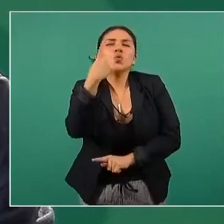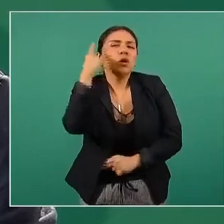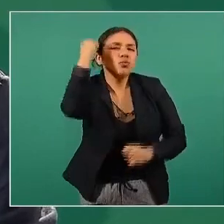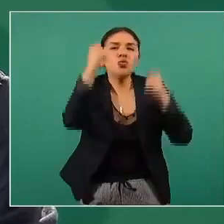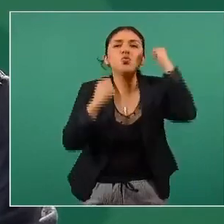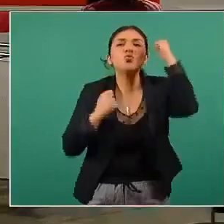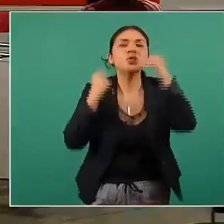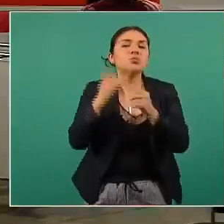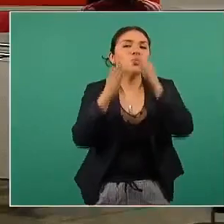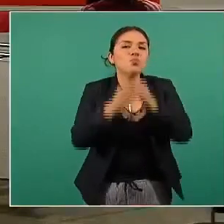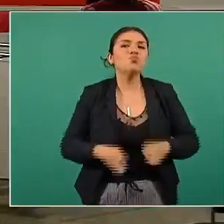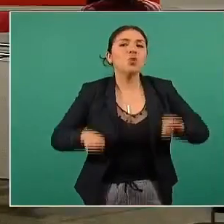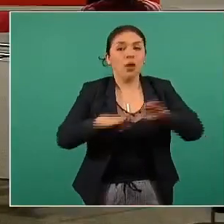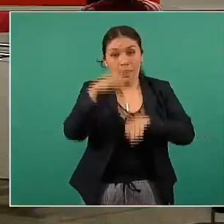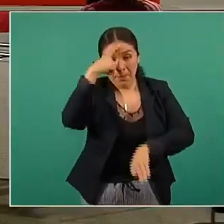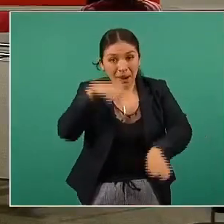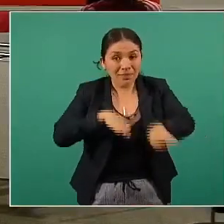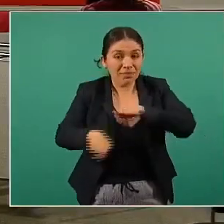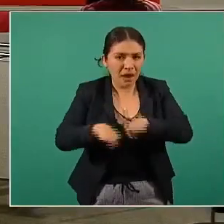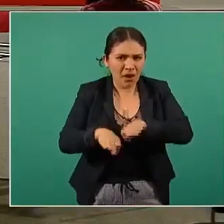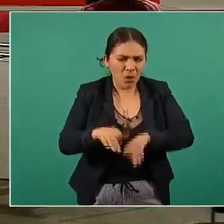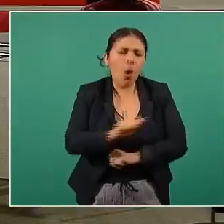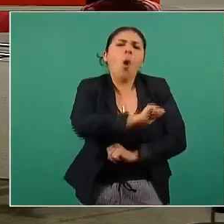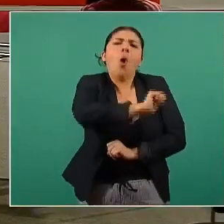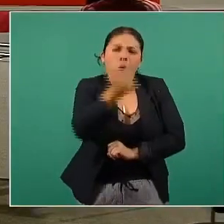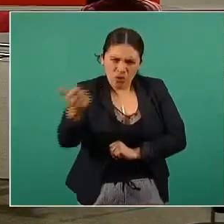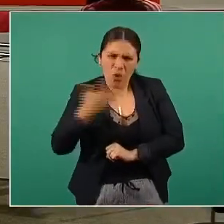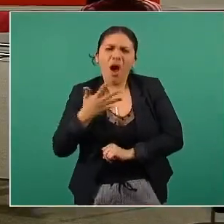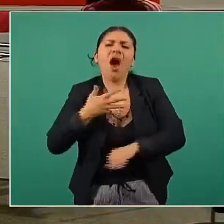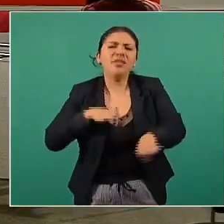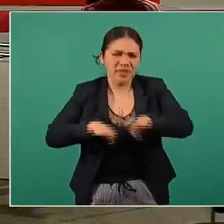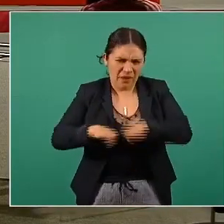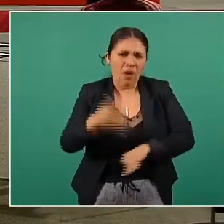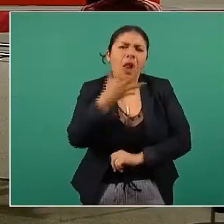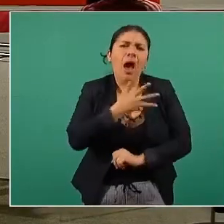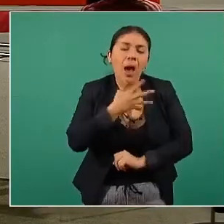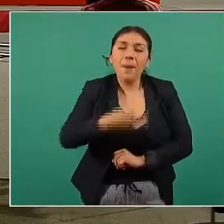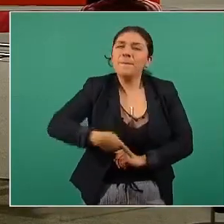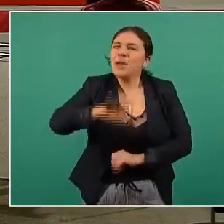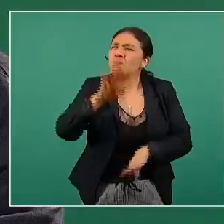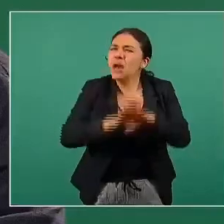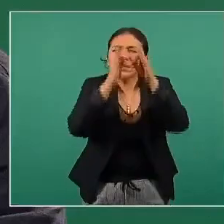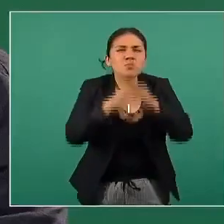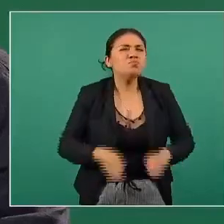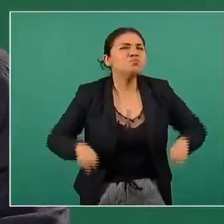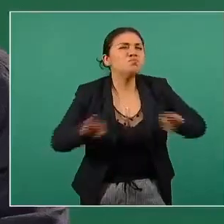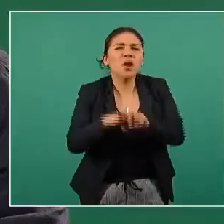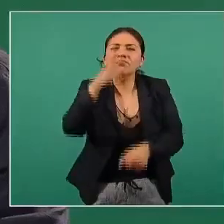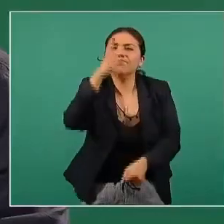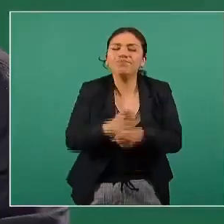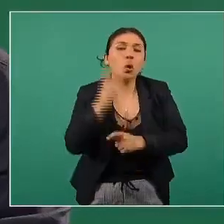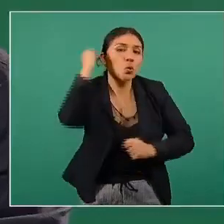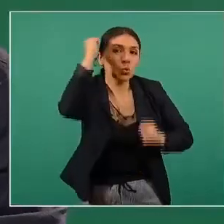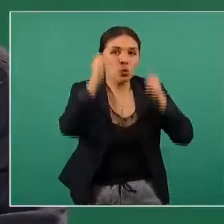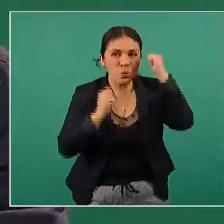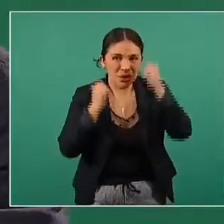el turismo. Desde luego hay otras actividades, pero preponderantes son el turismo.